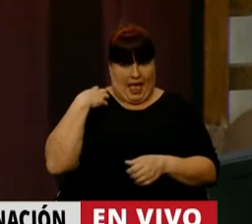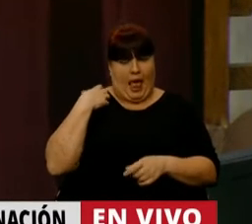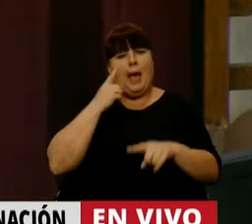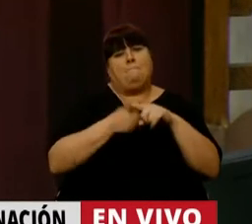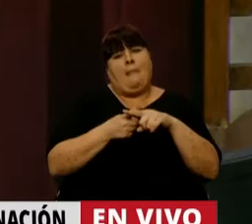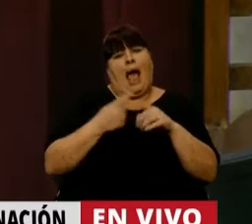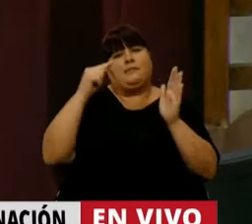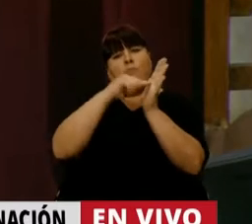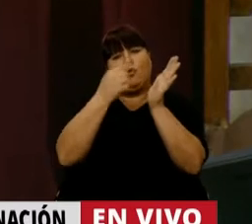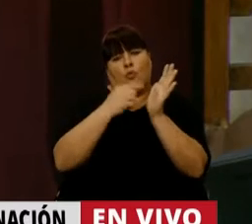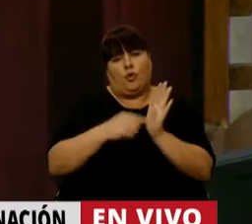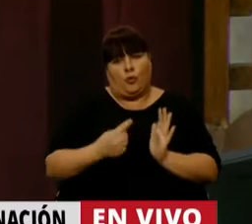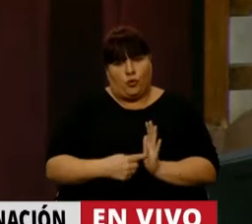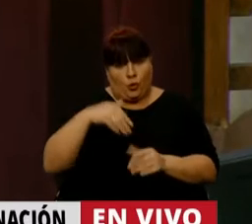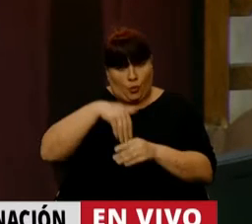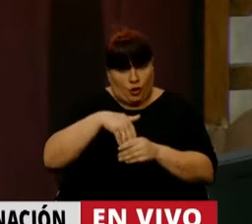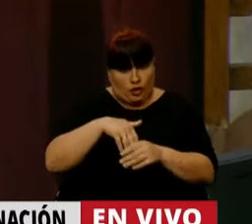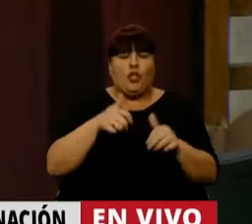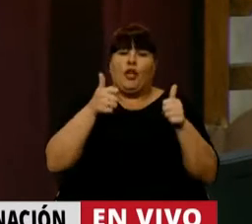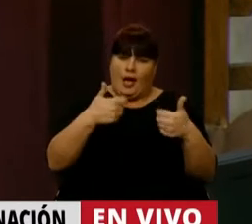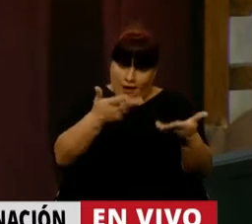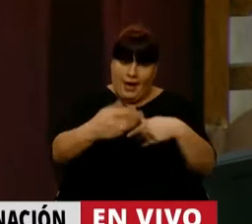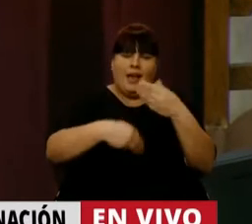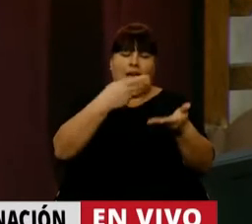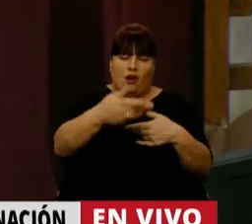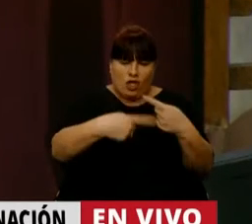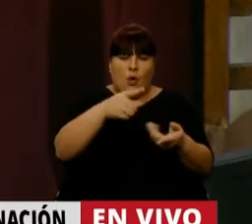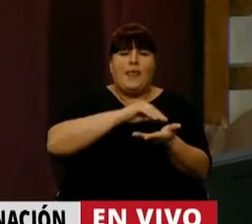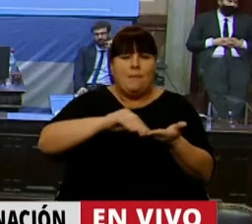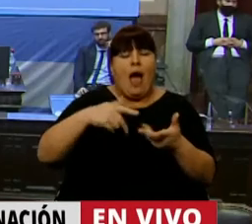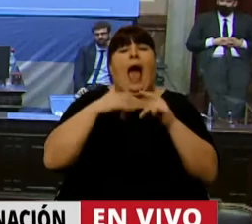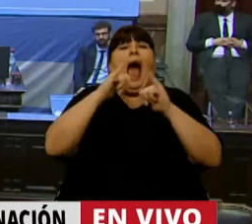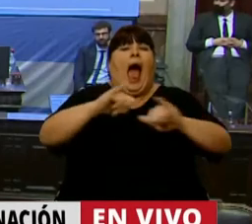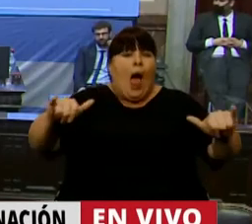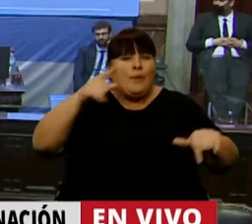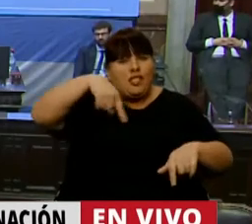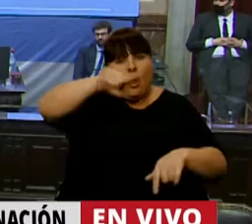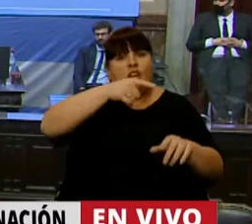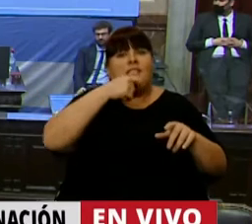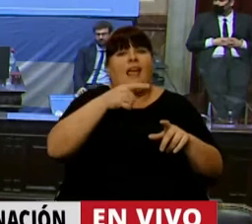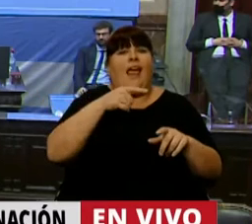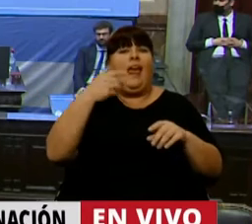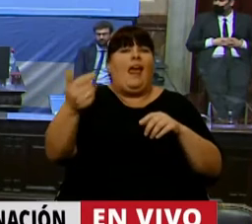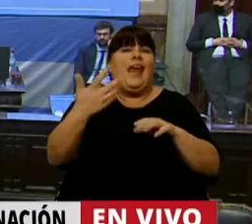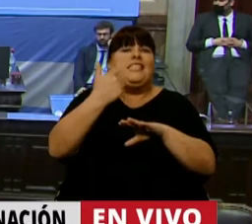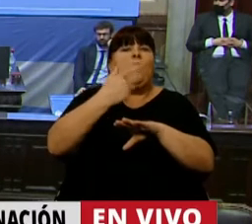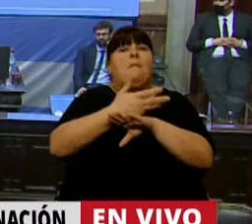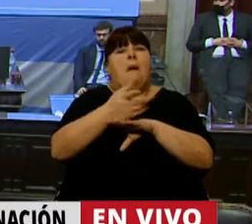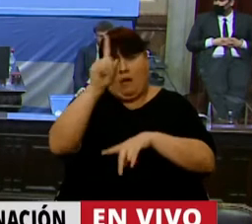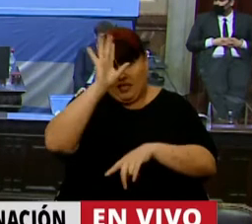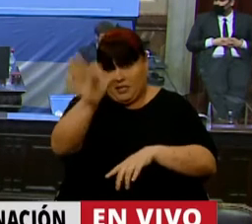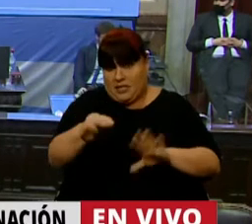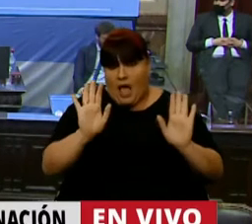más toda la votación en particular. Ahora sí, diputada, en el uso de la palabra. Digo esto para que todos los que se van pasando de los 5 minutos